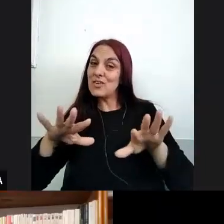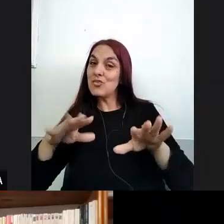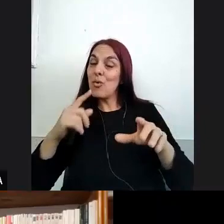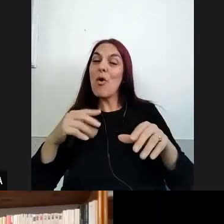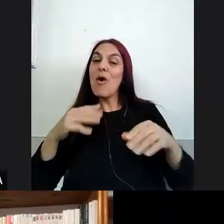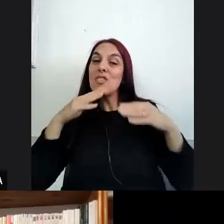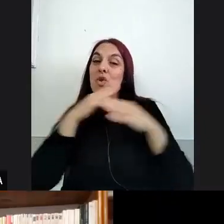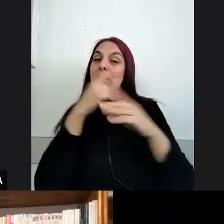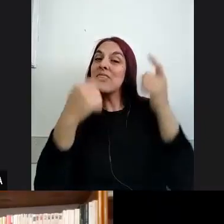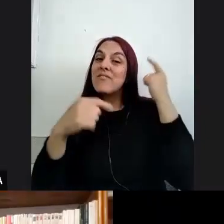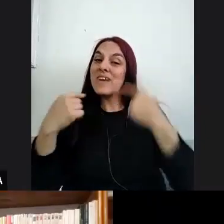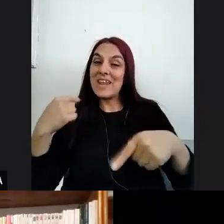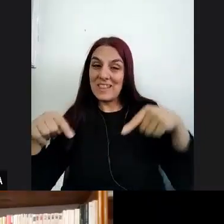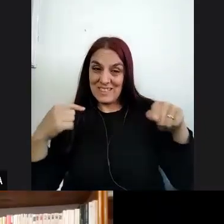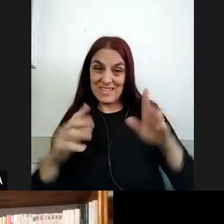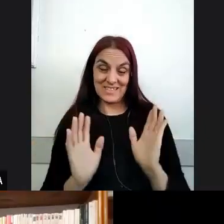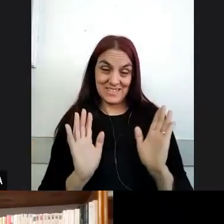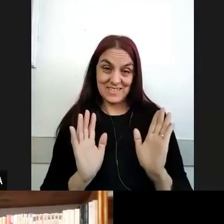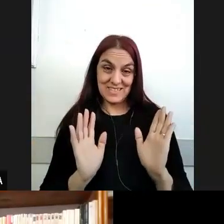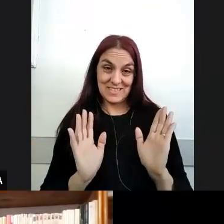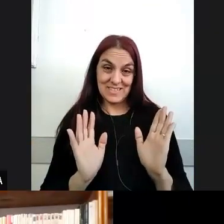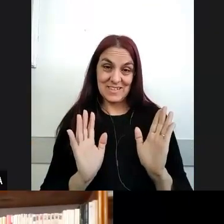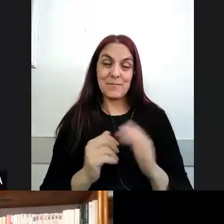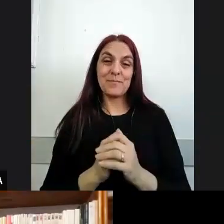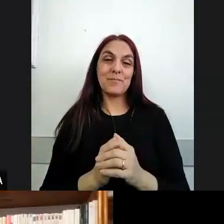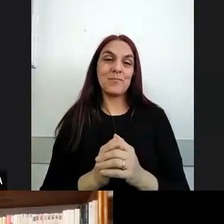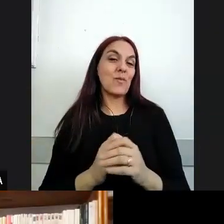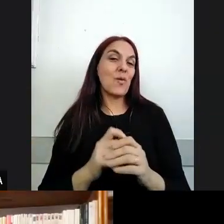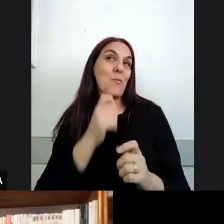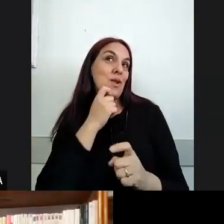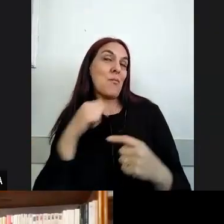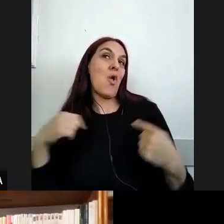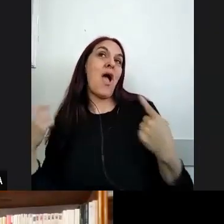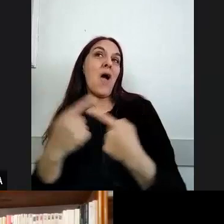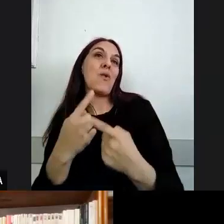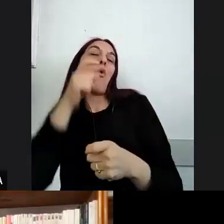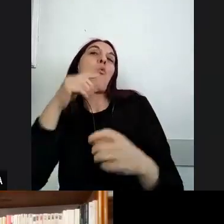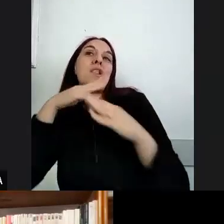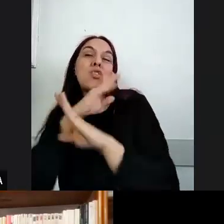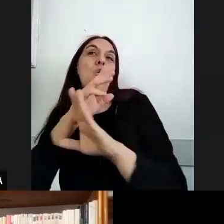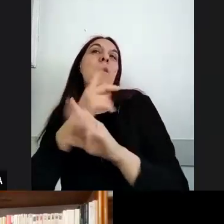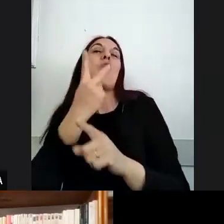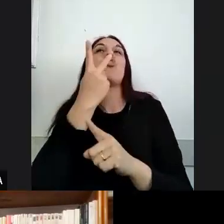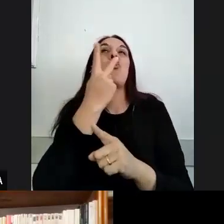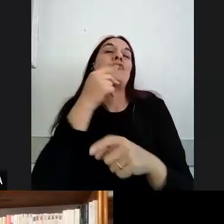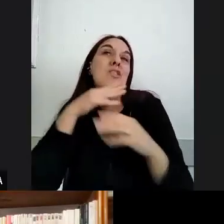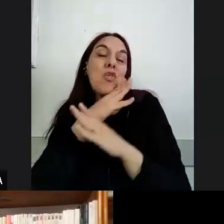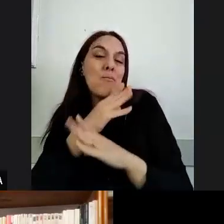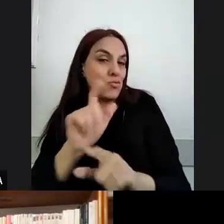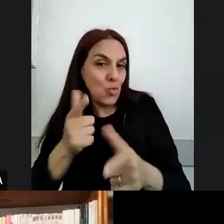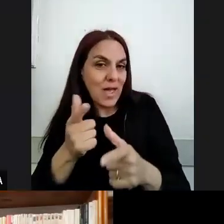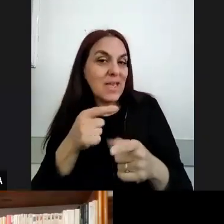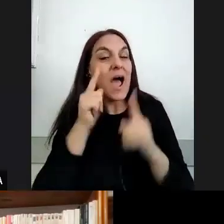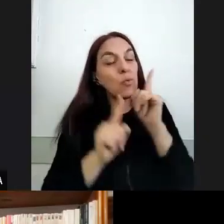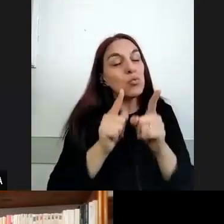son aulas multilingües digamos que no encontramos aulas ni monolingües ni bilingües y entonces este también